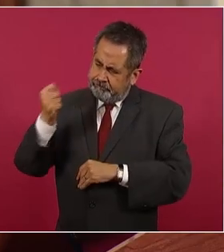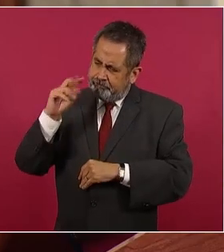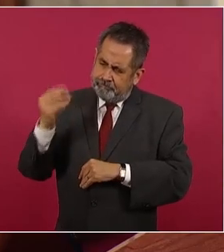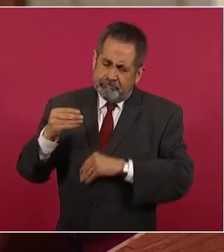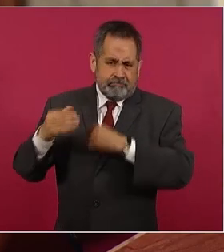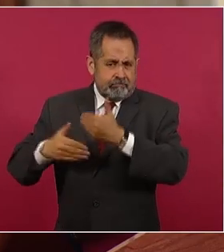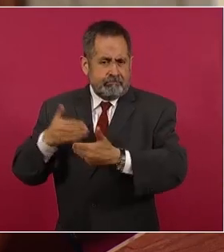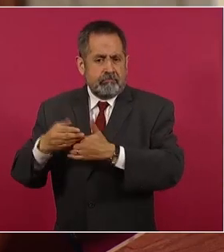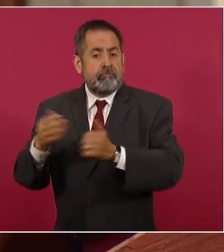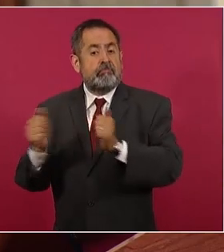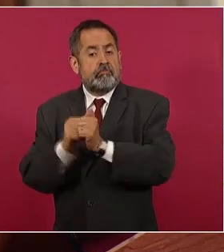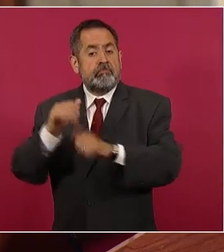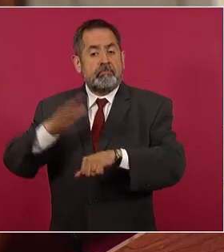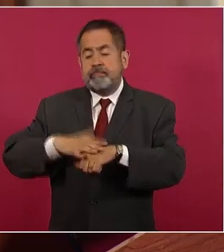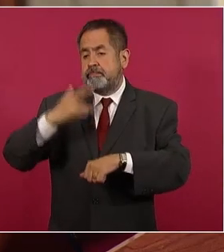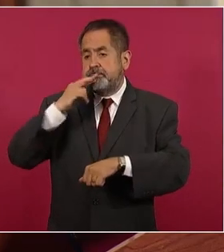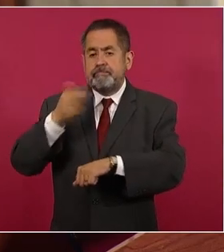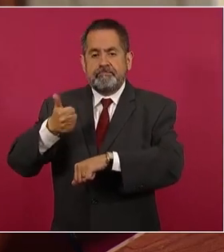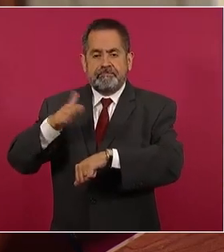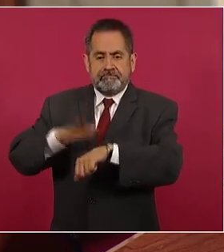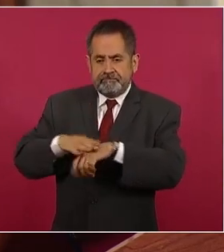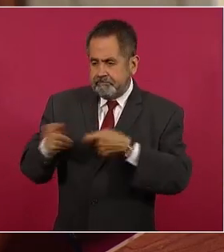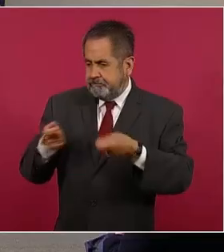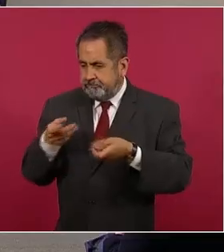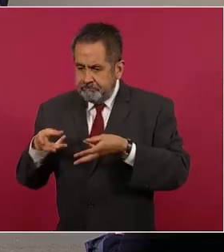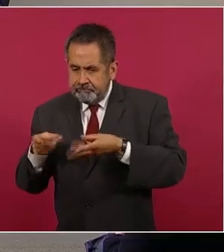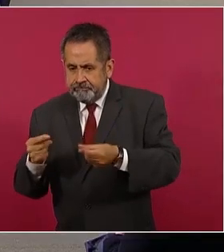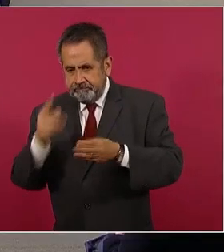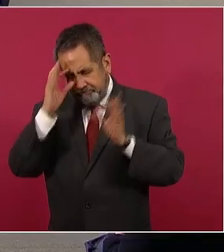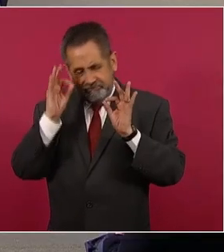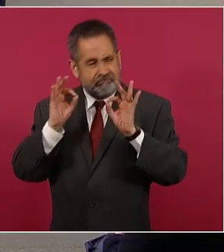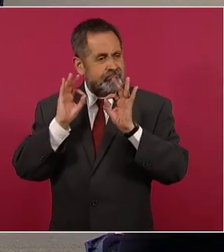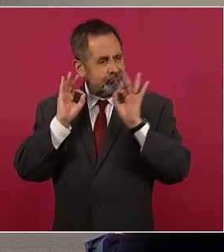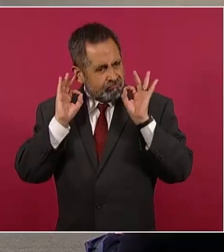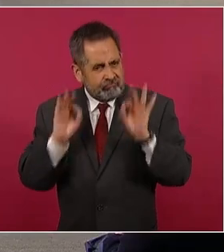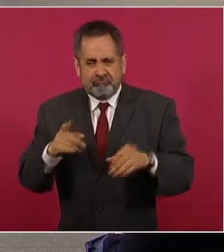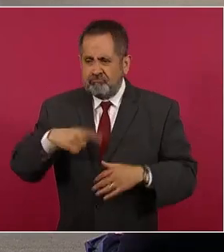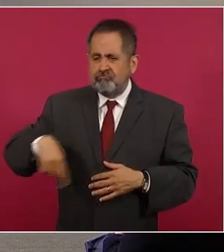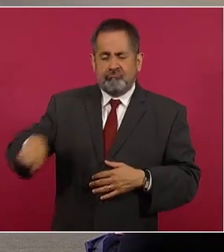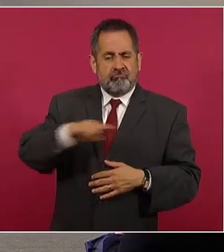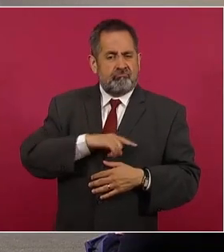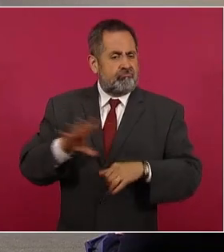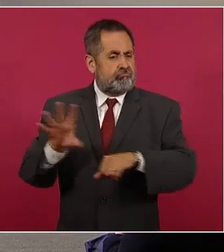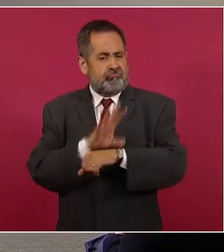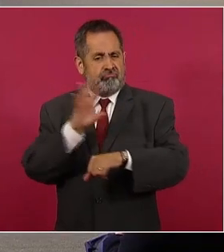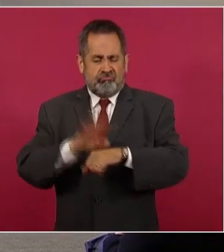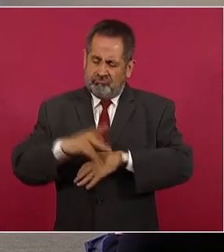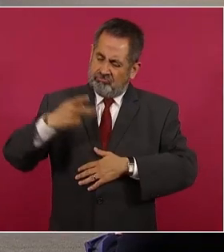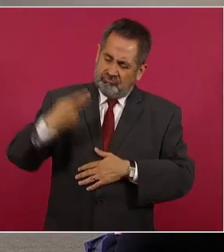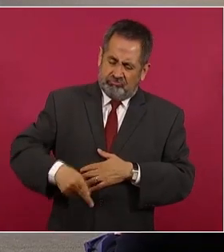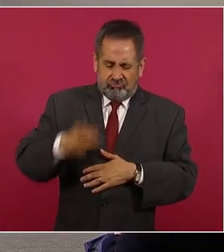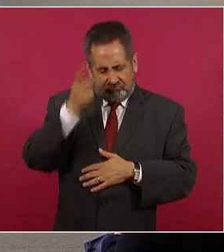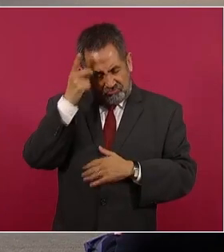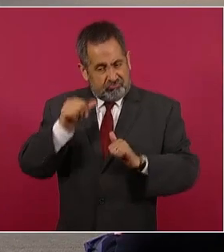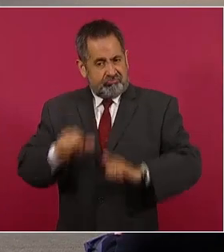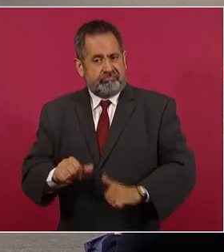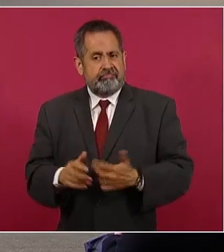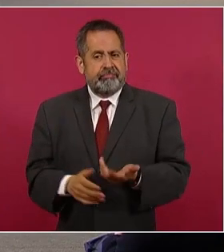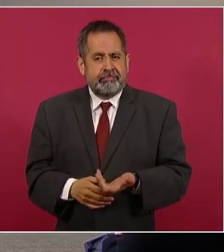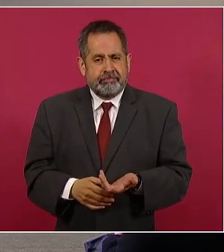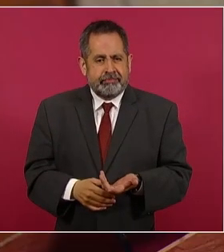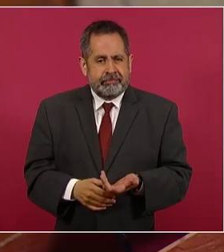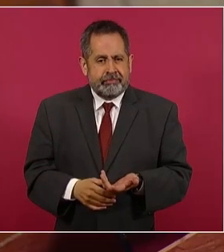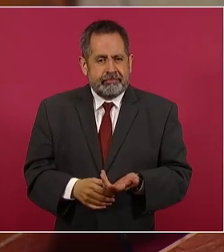eficiencia administrativa para lograr nuestra independencia energética. Sería necio afirmar que